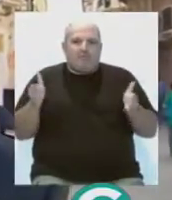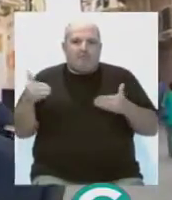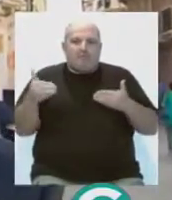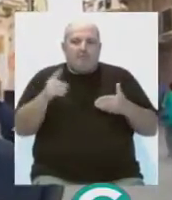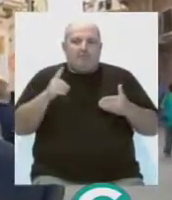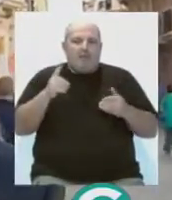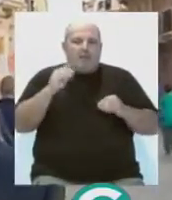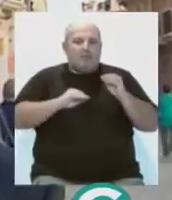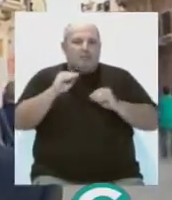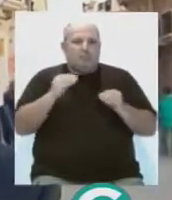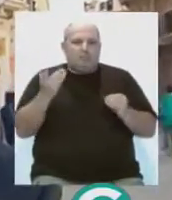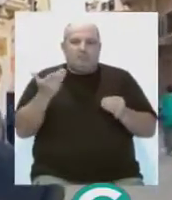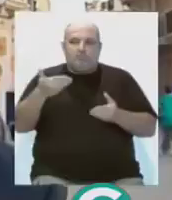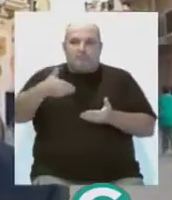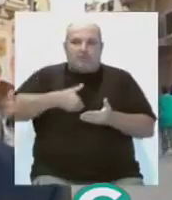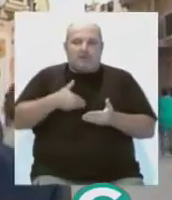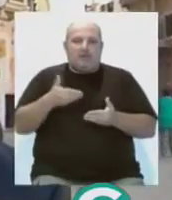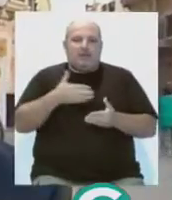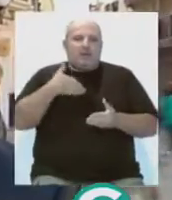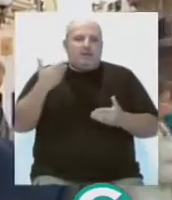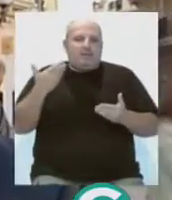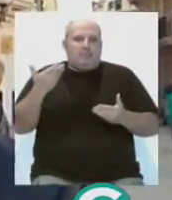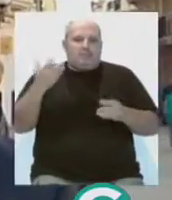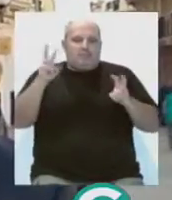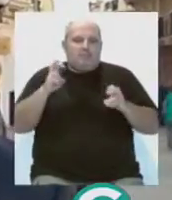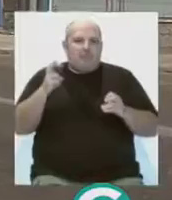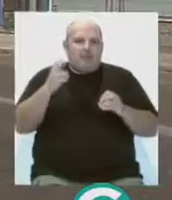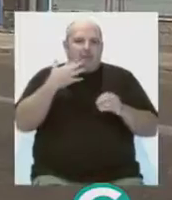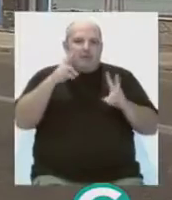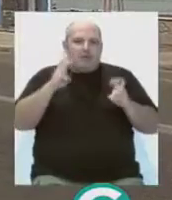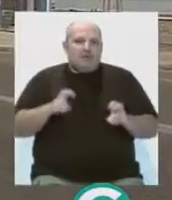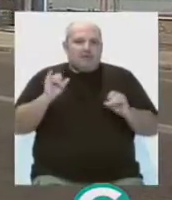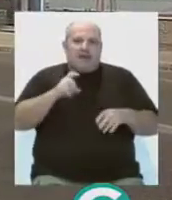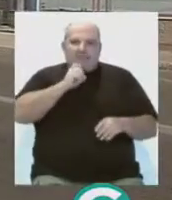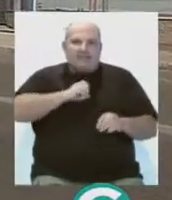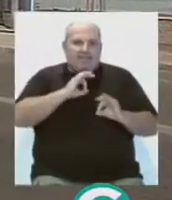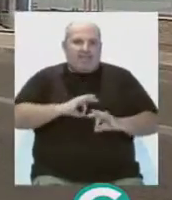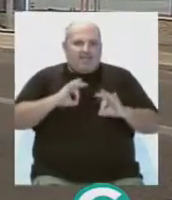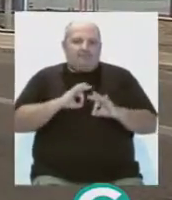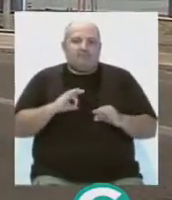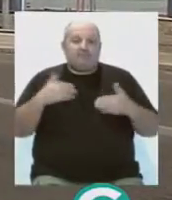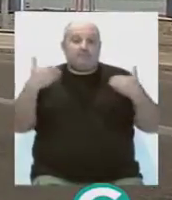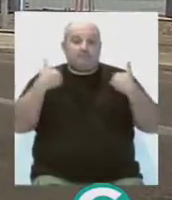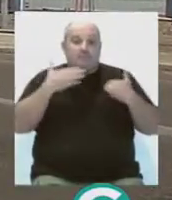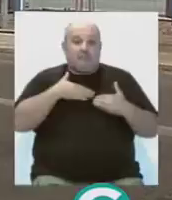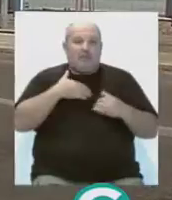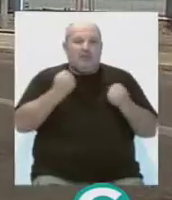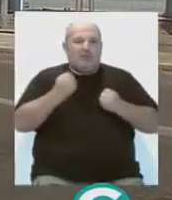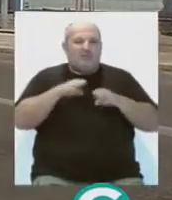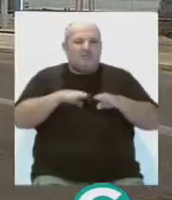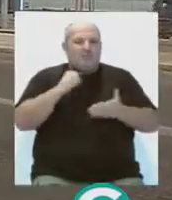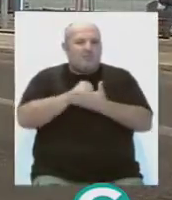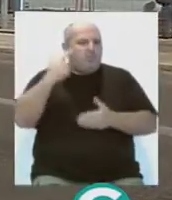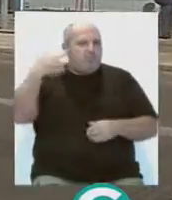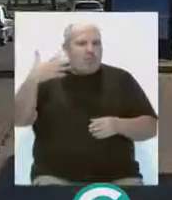arreglaba un problema que ellos no lo han pedido, que le han venido encima prácticamente sin previo aviso. Así, los responsables de concesionarios